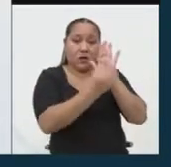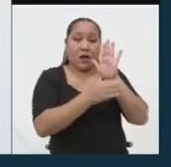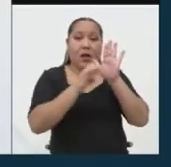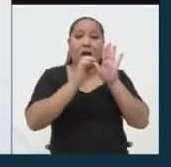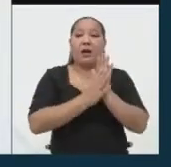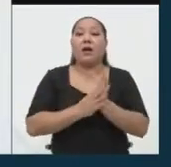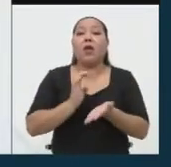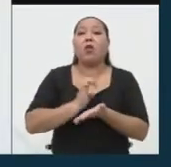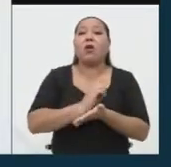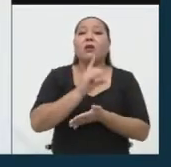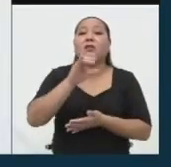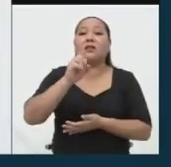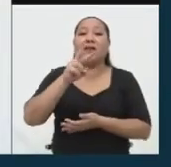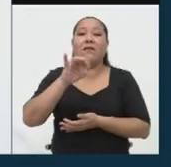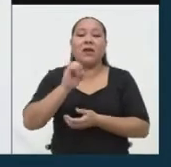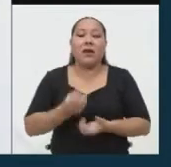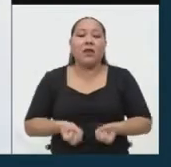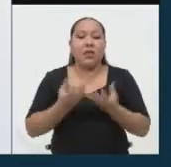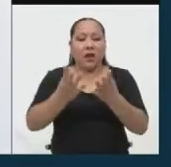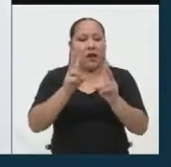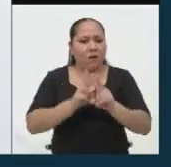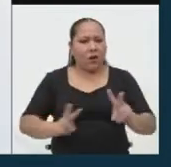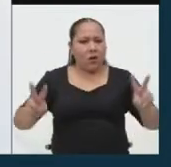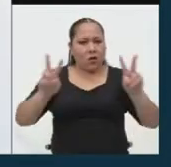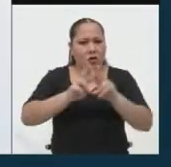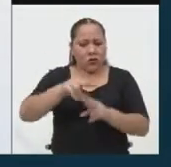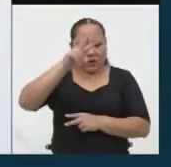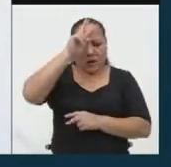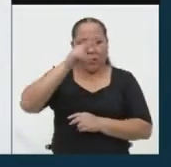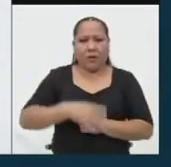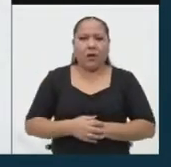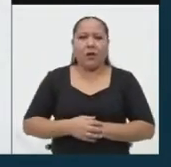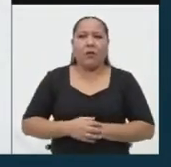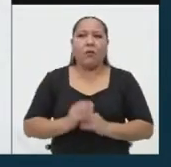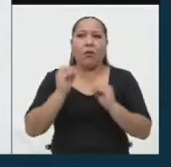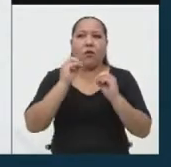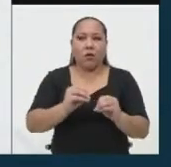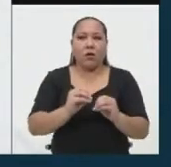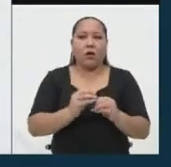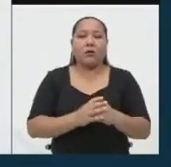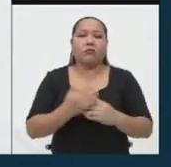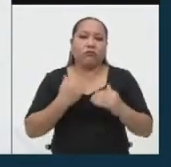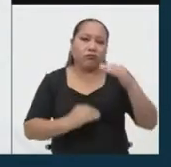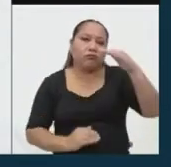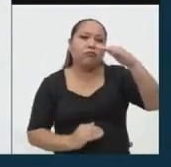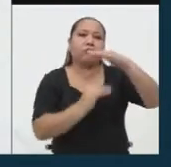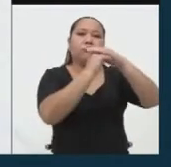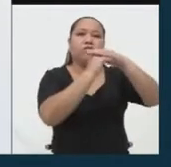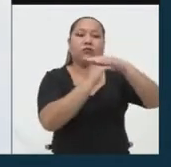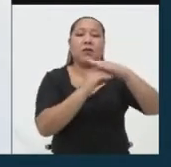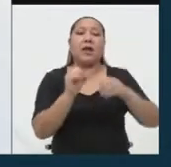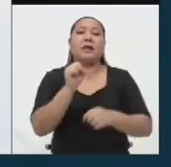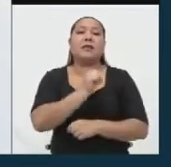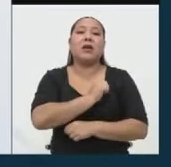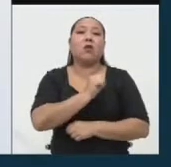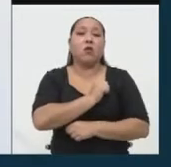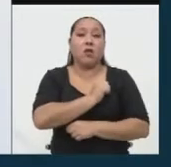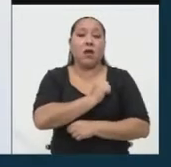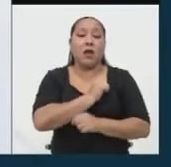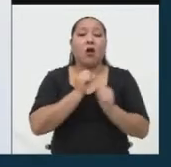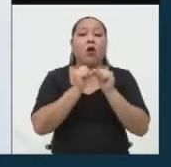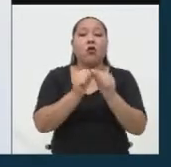valores sociales y patrióticos. Elevar el techo educacional de secundaria a estudios